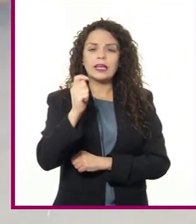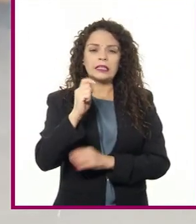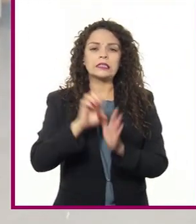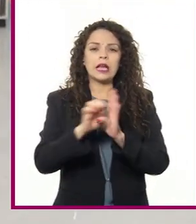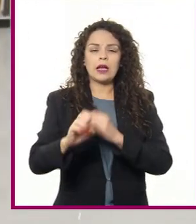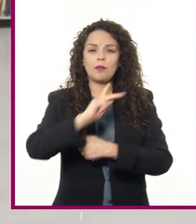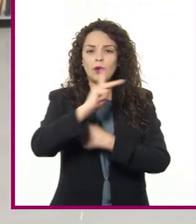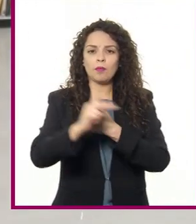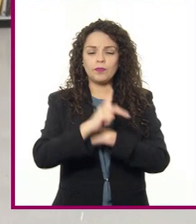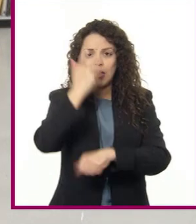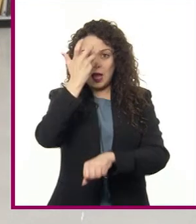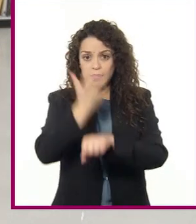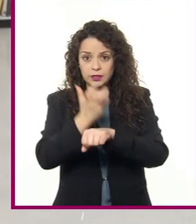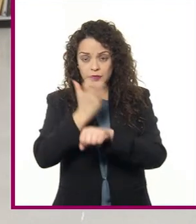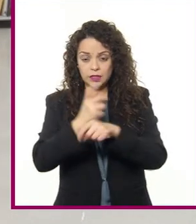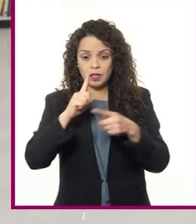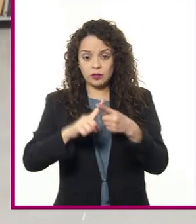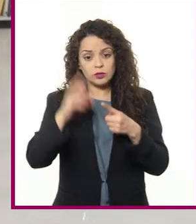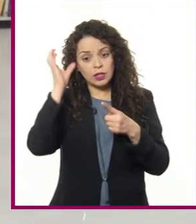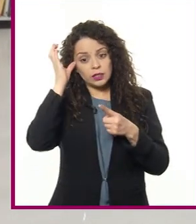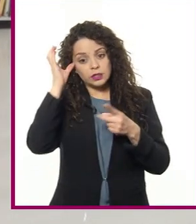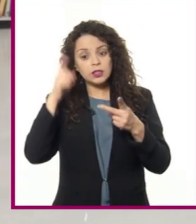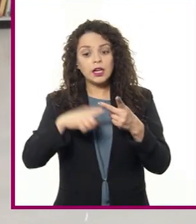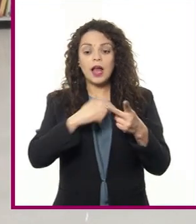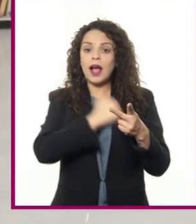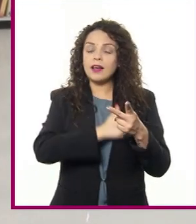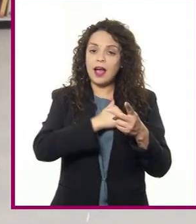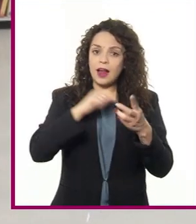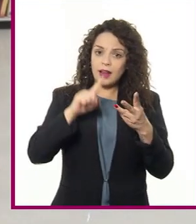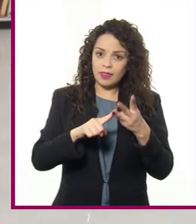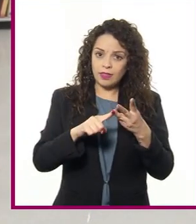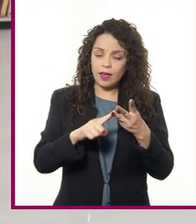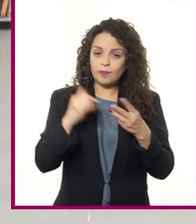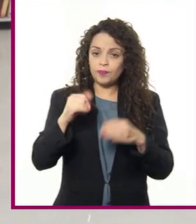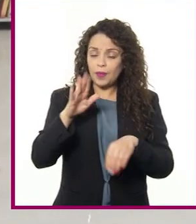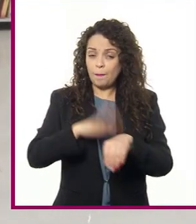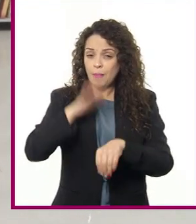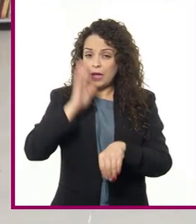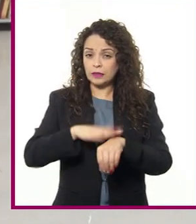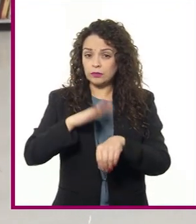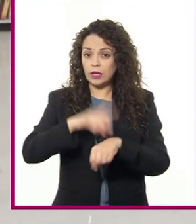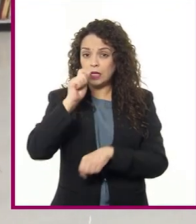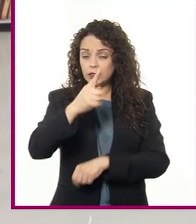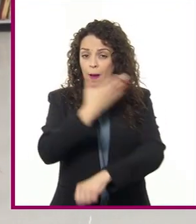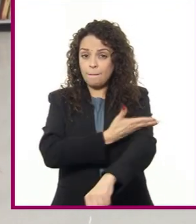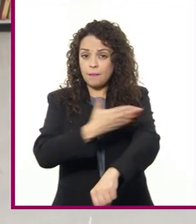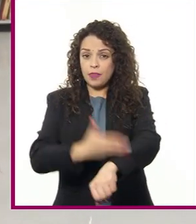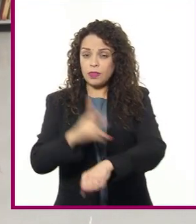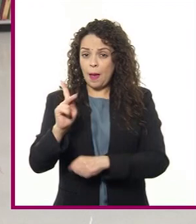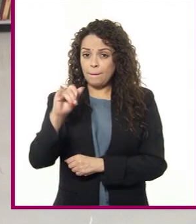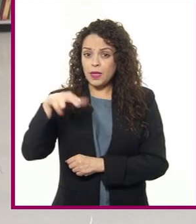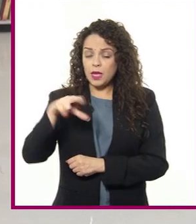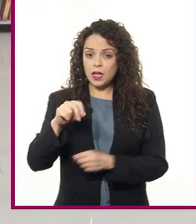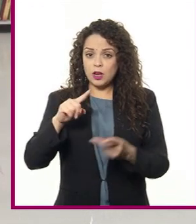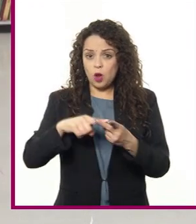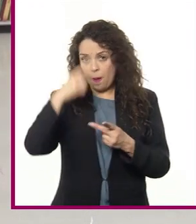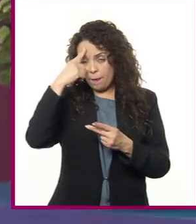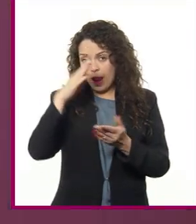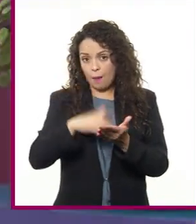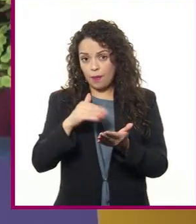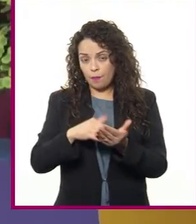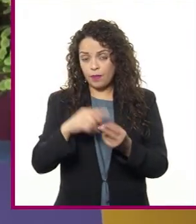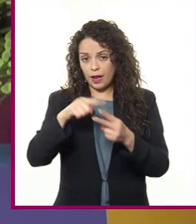como Estados Unidos de América, China y Canadá, como los mayores productores de madera de pino y celulosa para papel.